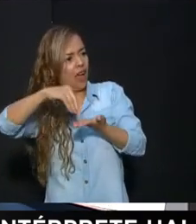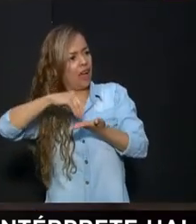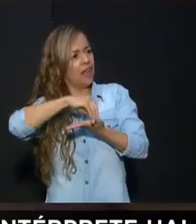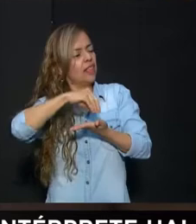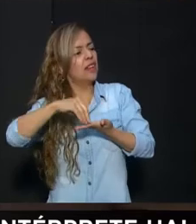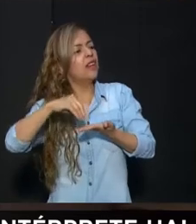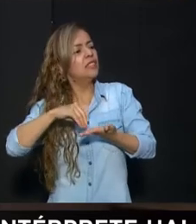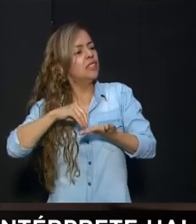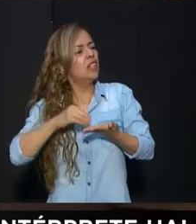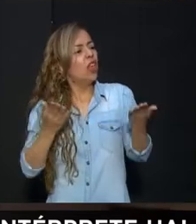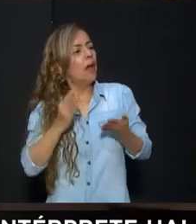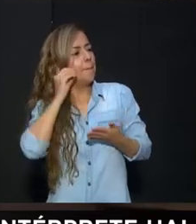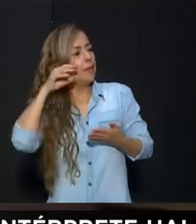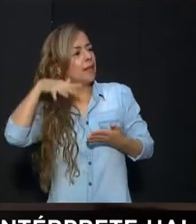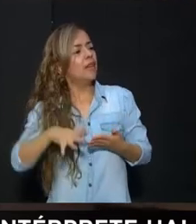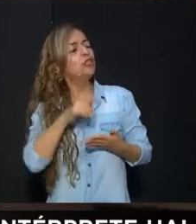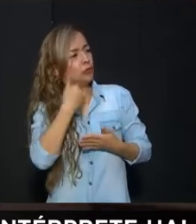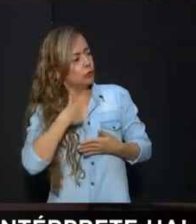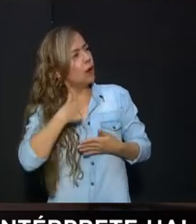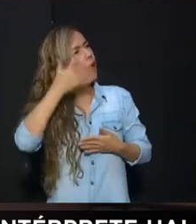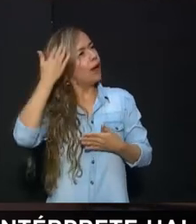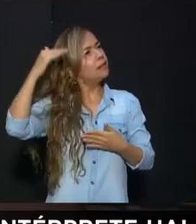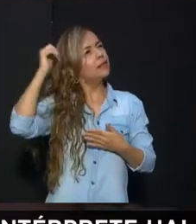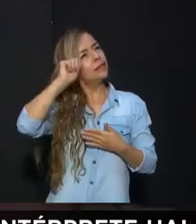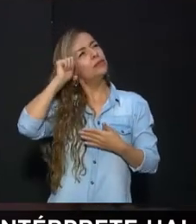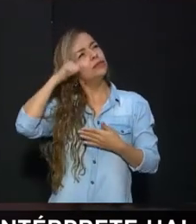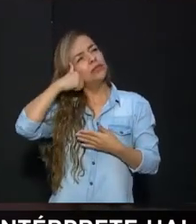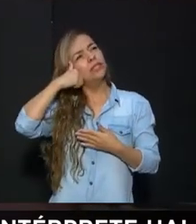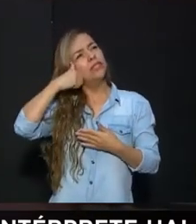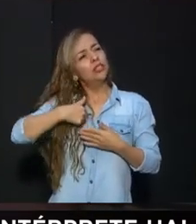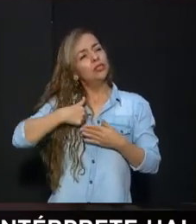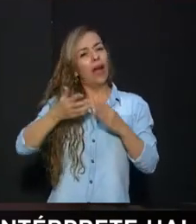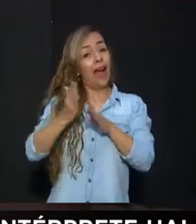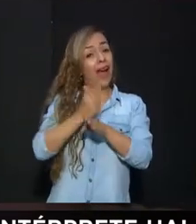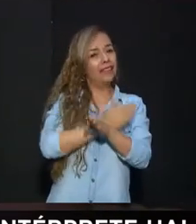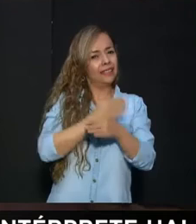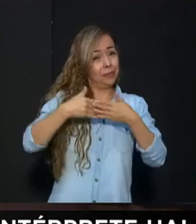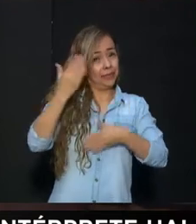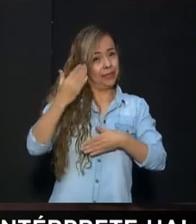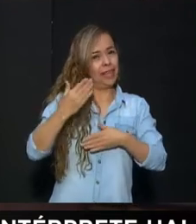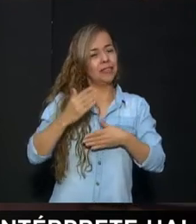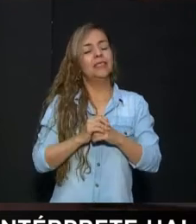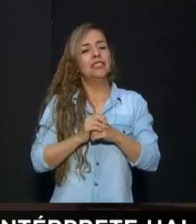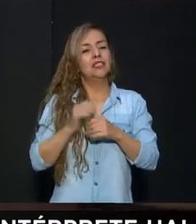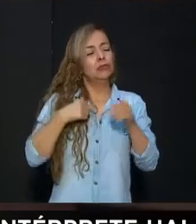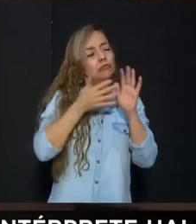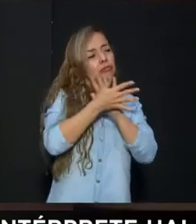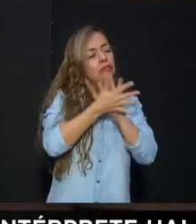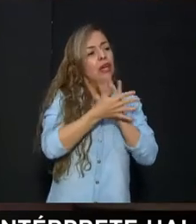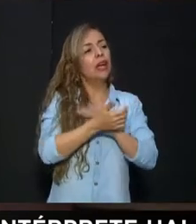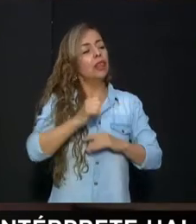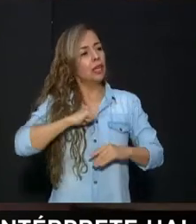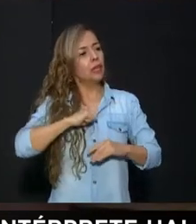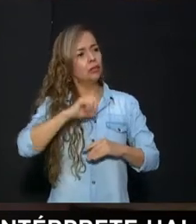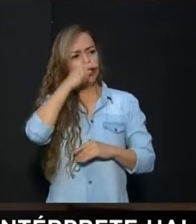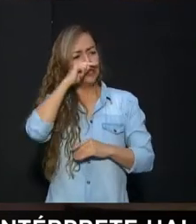el municipio de Envigado. Y ahí sí me pasó un caso especial, que incluso lo estamos mencionando aquí antes de iniciar el programa, y es como el caso de los niños